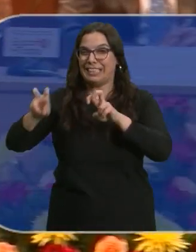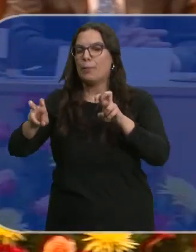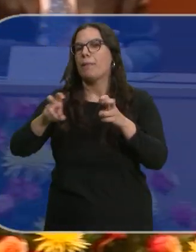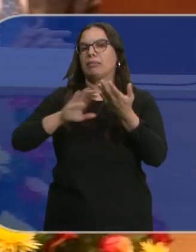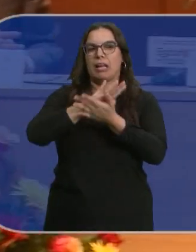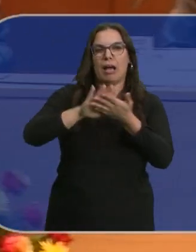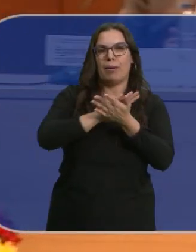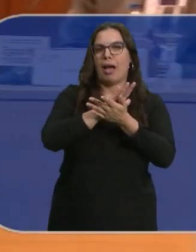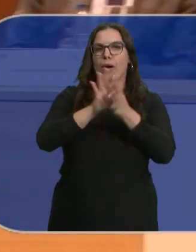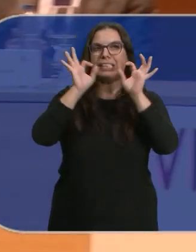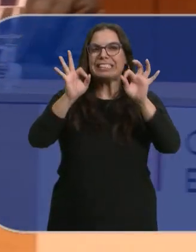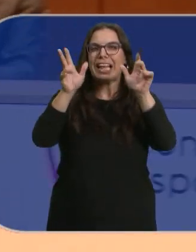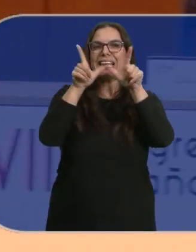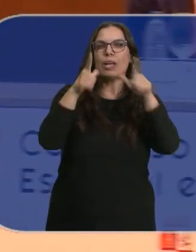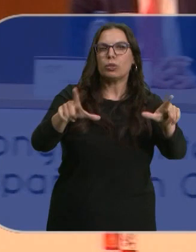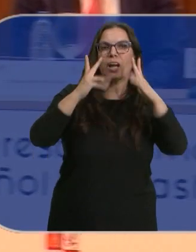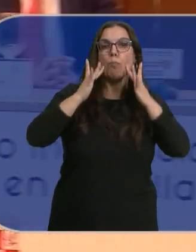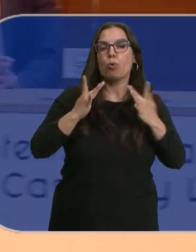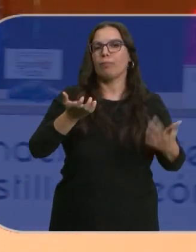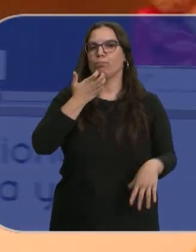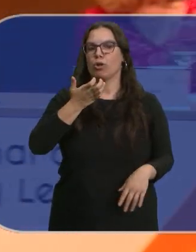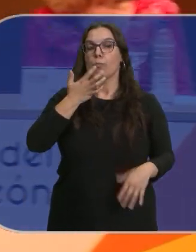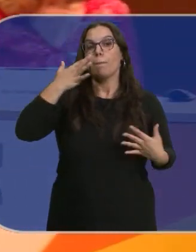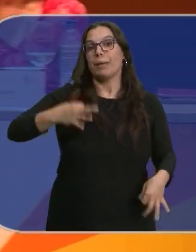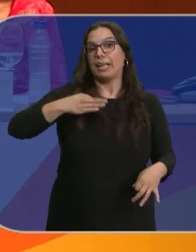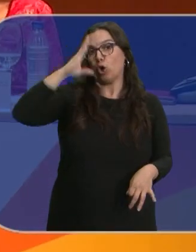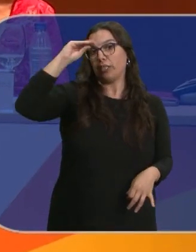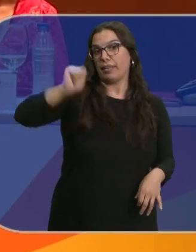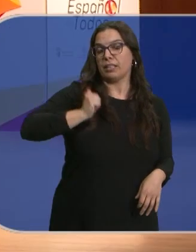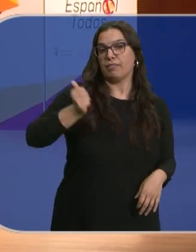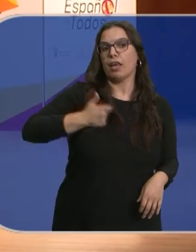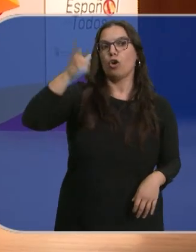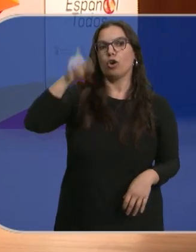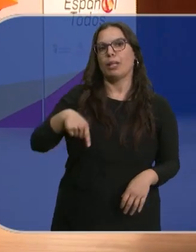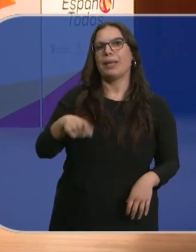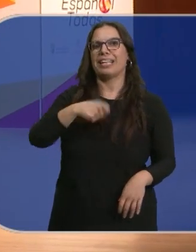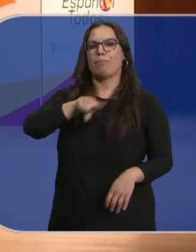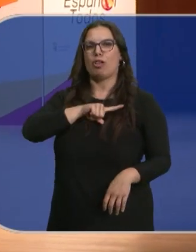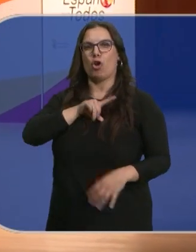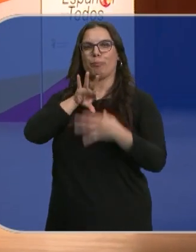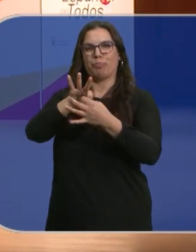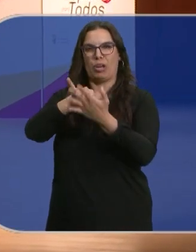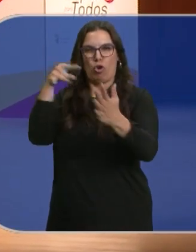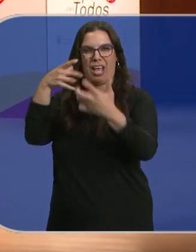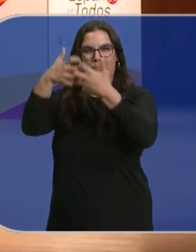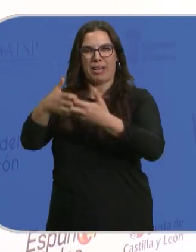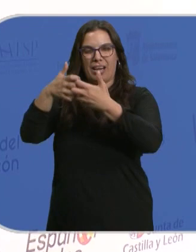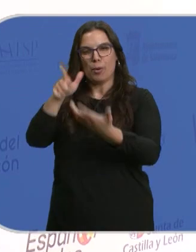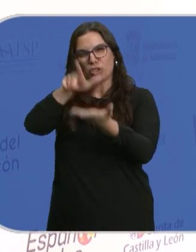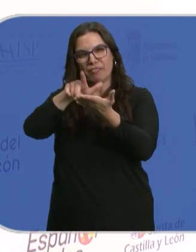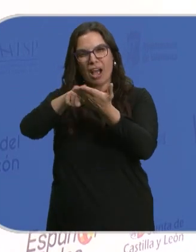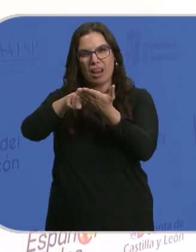analizarán en lo puramente lingüístico se encuentran los peligros de la inteligencia artificial o del español de las máquinas. ¿La lengua está amenazada?